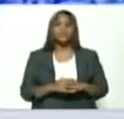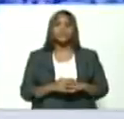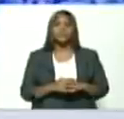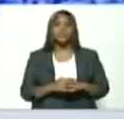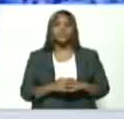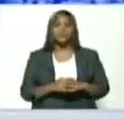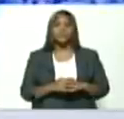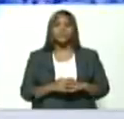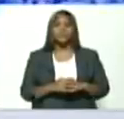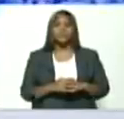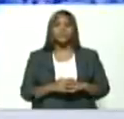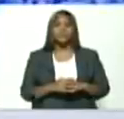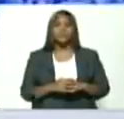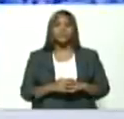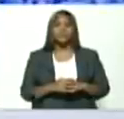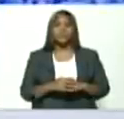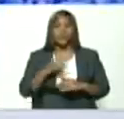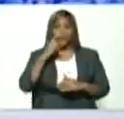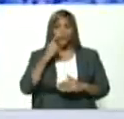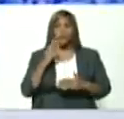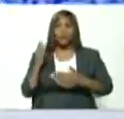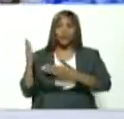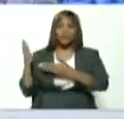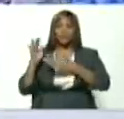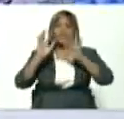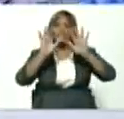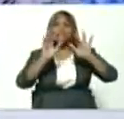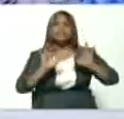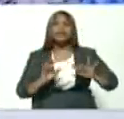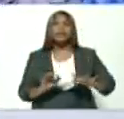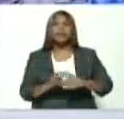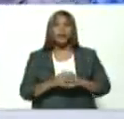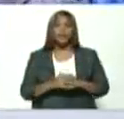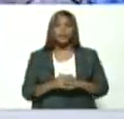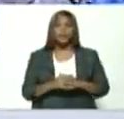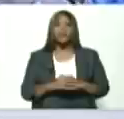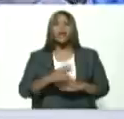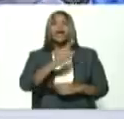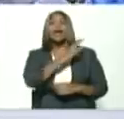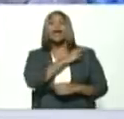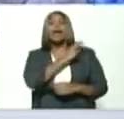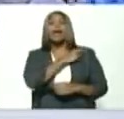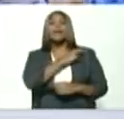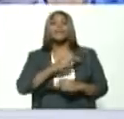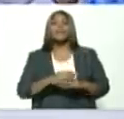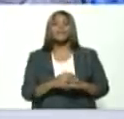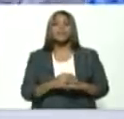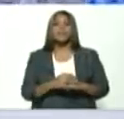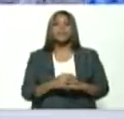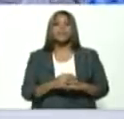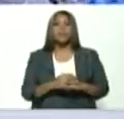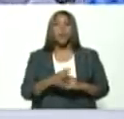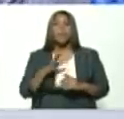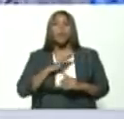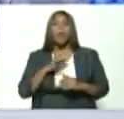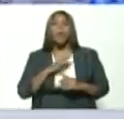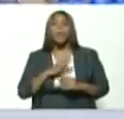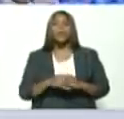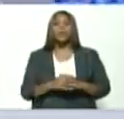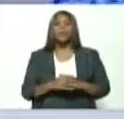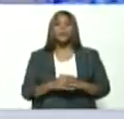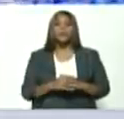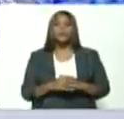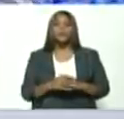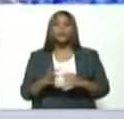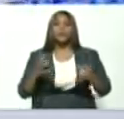Aquí tenemos al compañero secretario, jefe del equipo